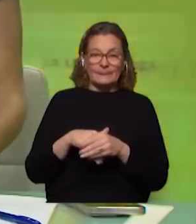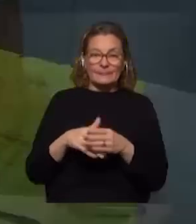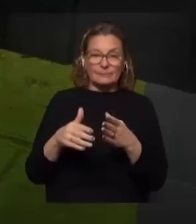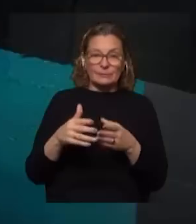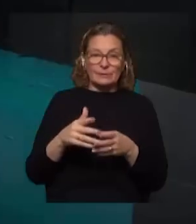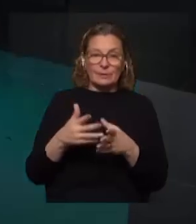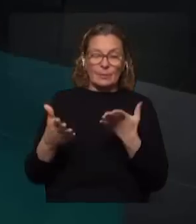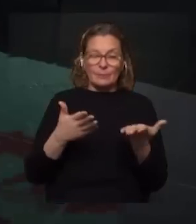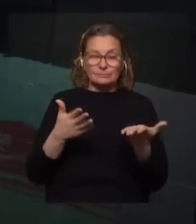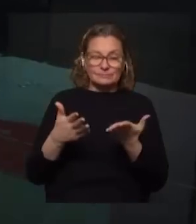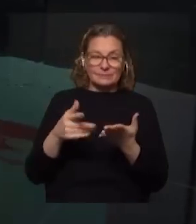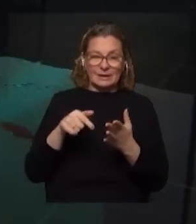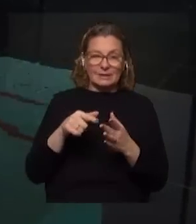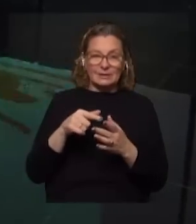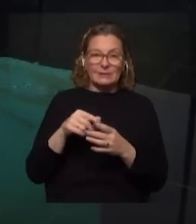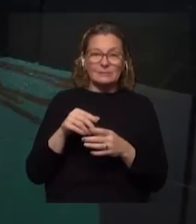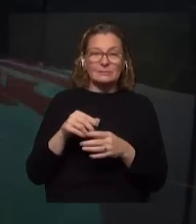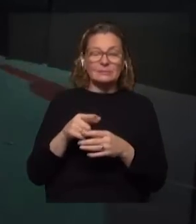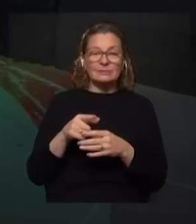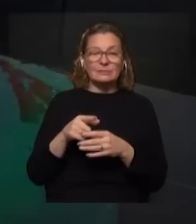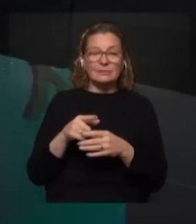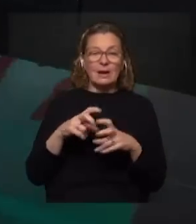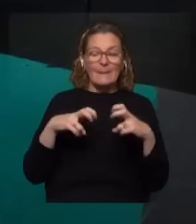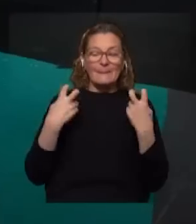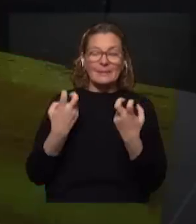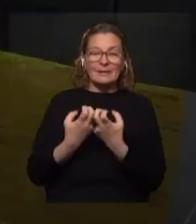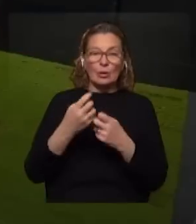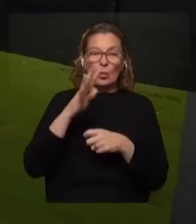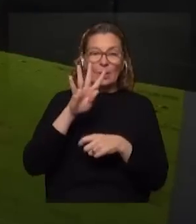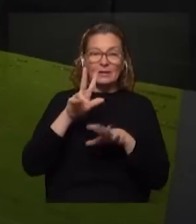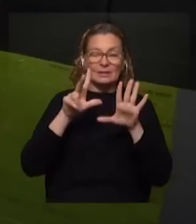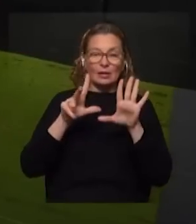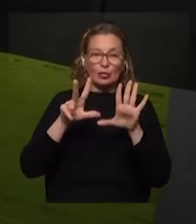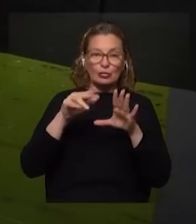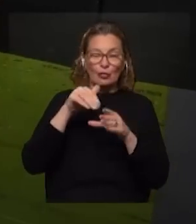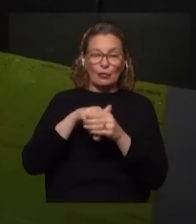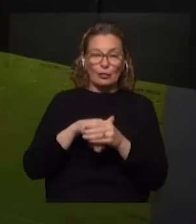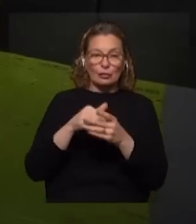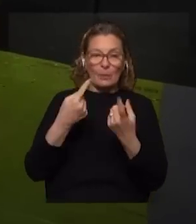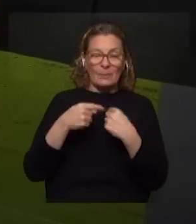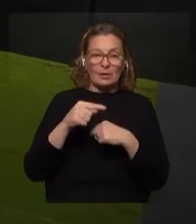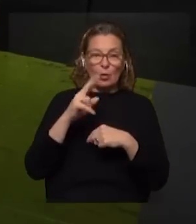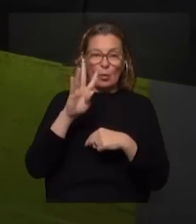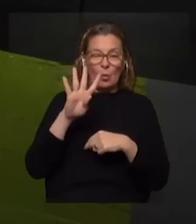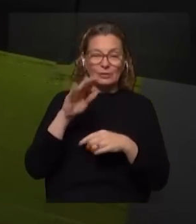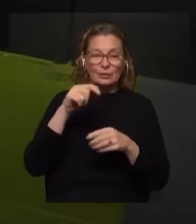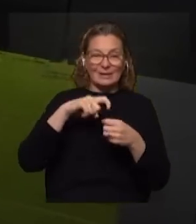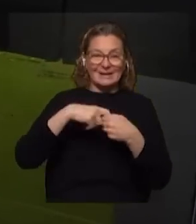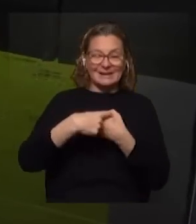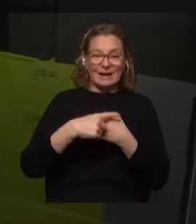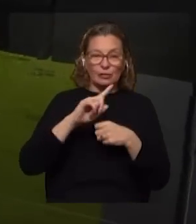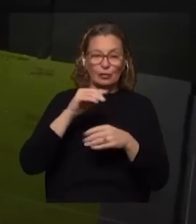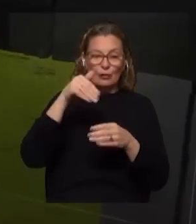en tercios en lo que fue esta decisión la mesa representativa tiene 48 votos pero 4 sindicatos no se presentaron a la